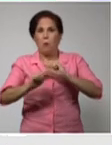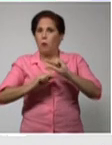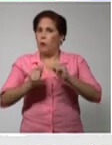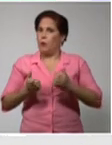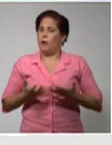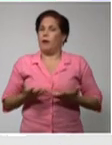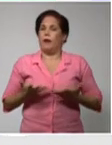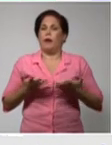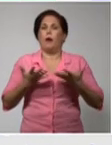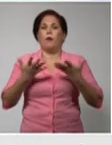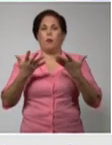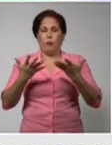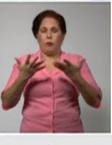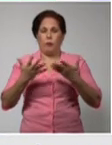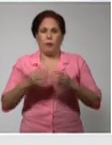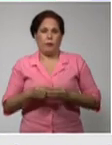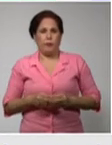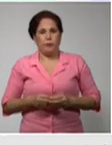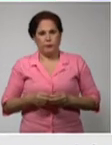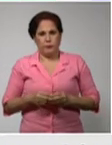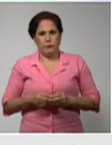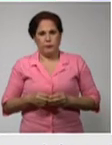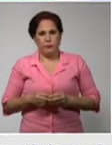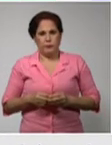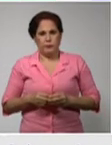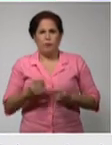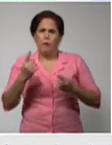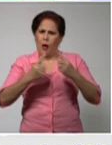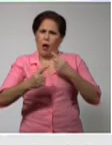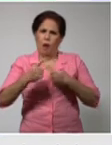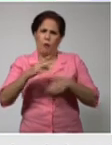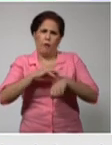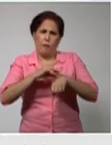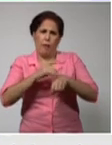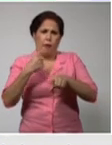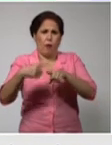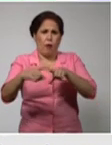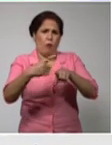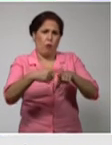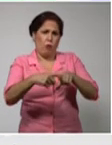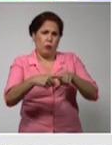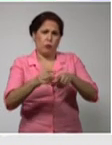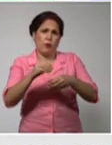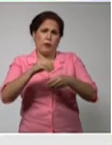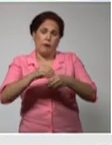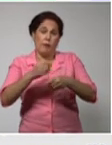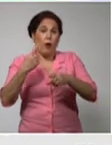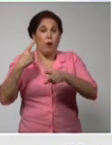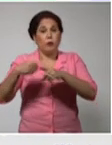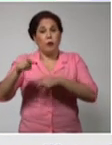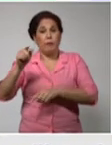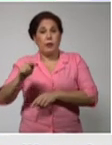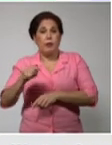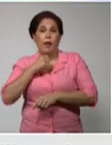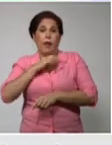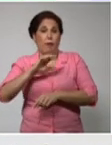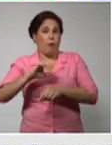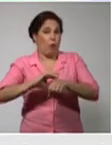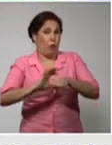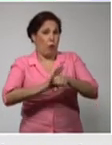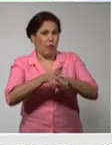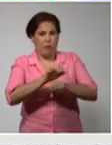con algunos de ellos con alguna secuela que se atiende